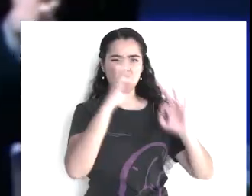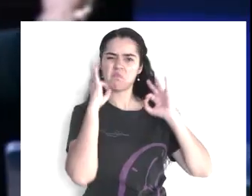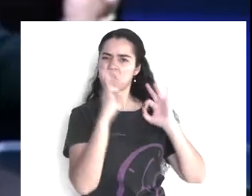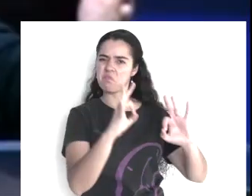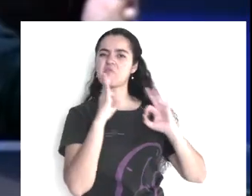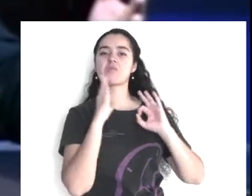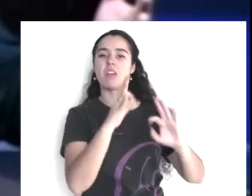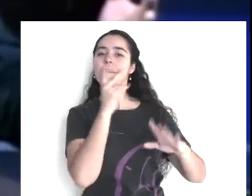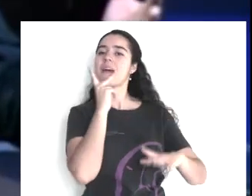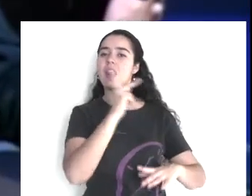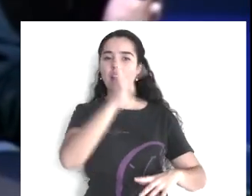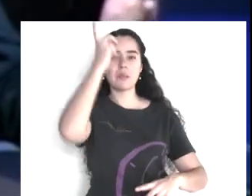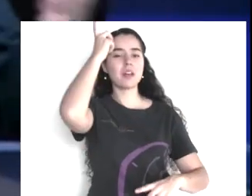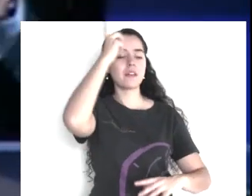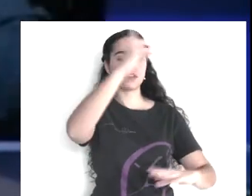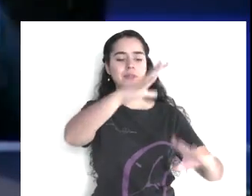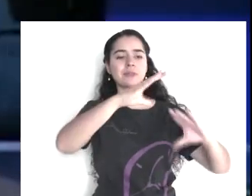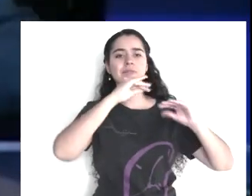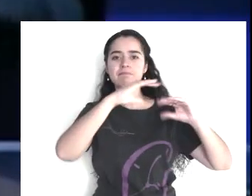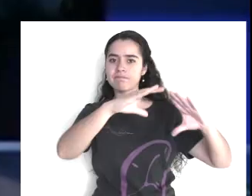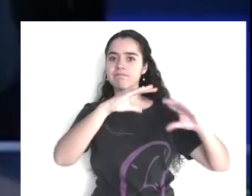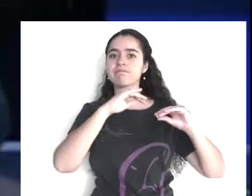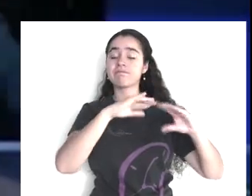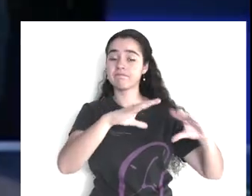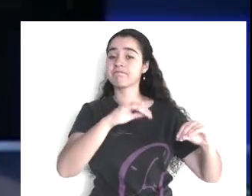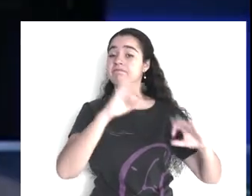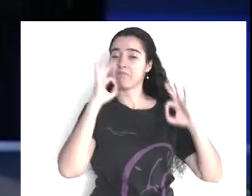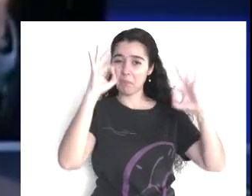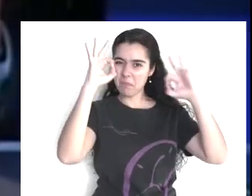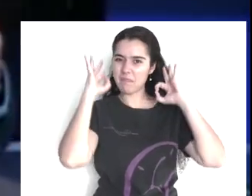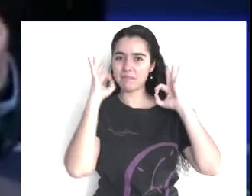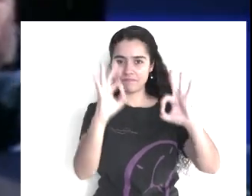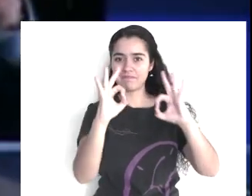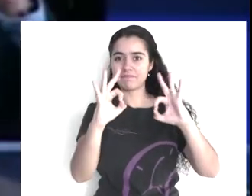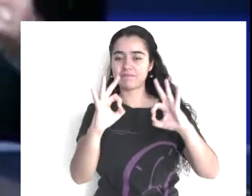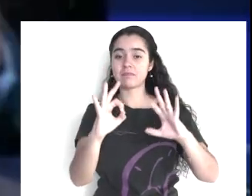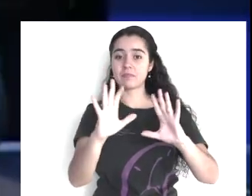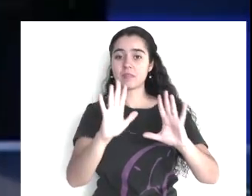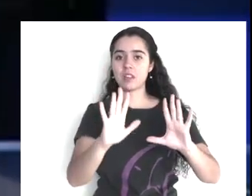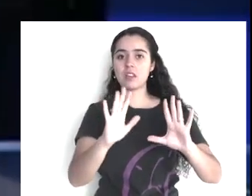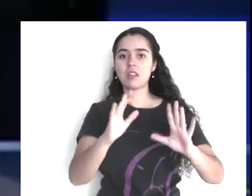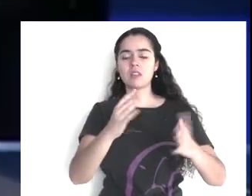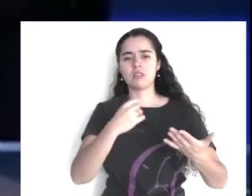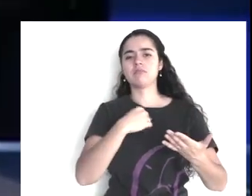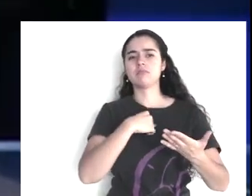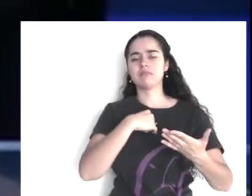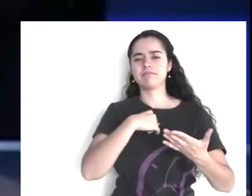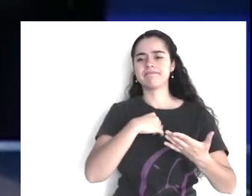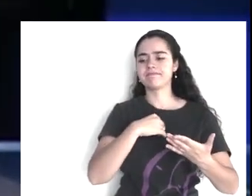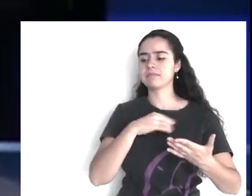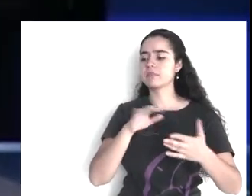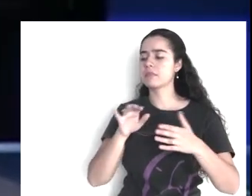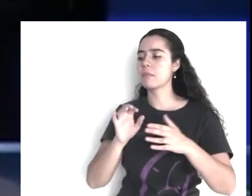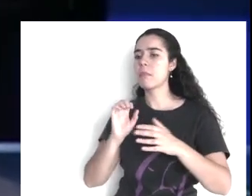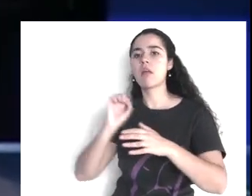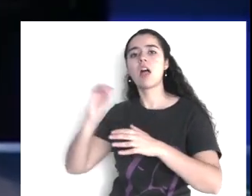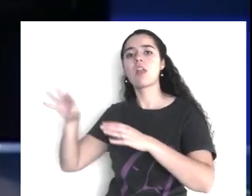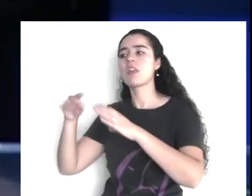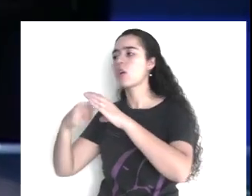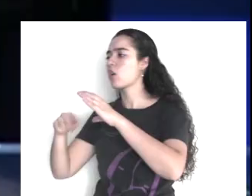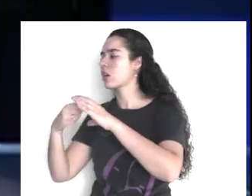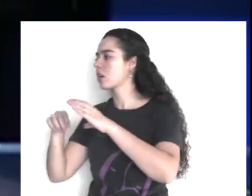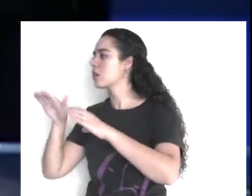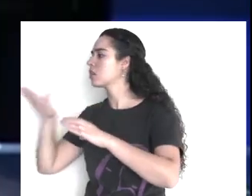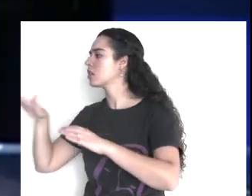definición, teológica, así como lo oye, impecable, entonces yo le escribo a Toño, le digo, oye, ya